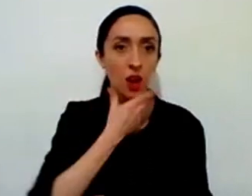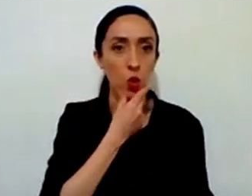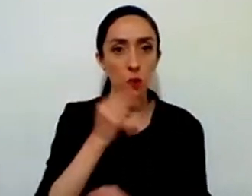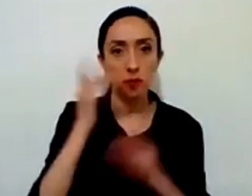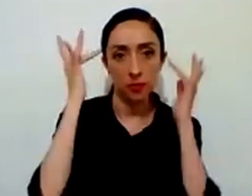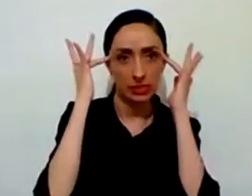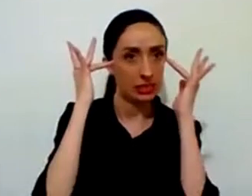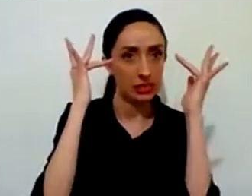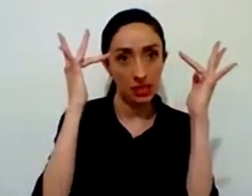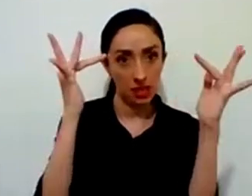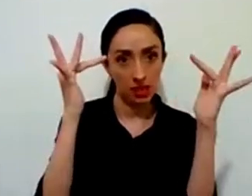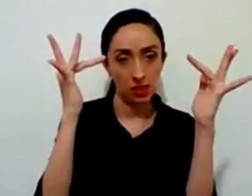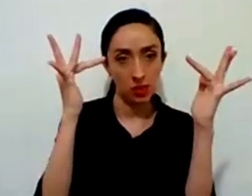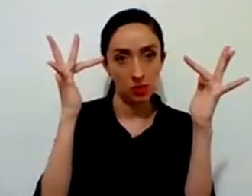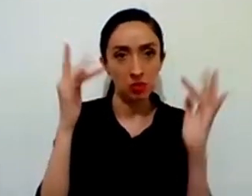¿por qué?